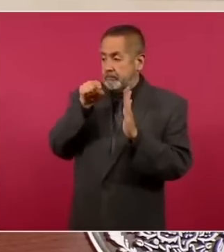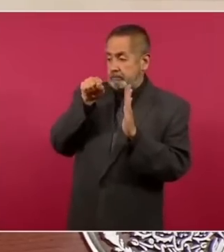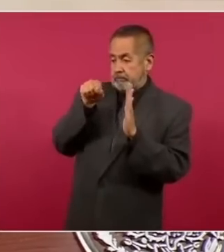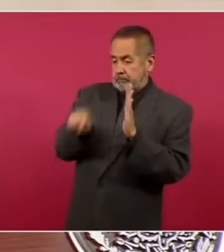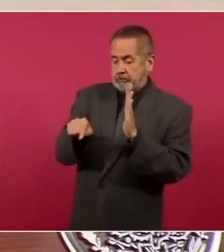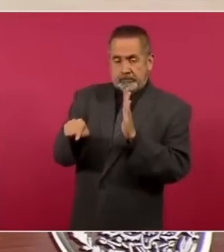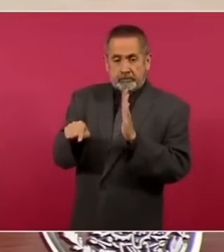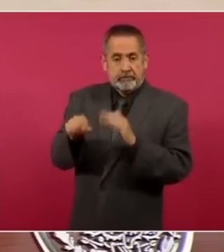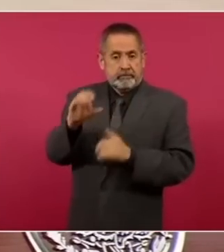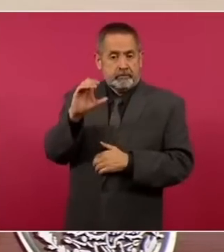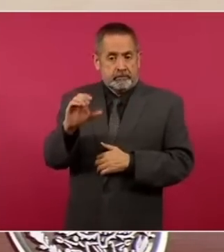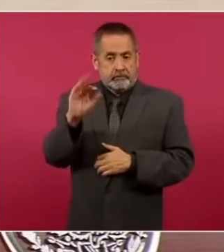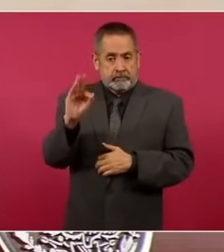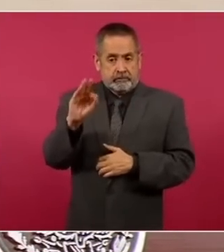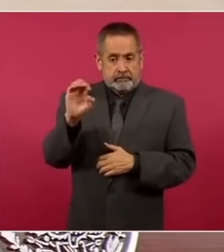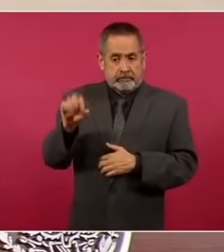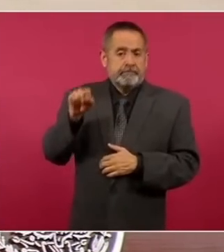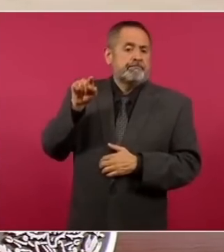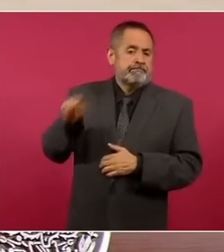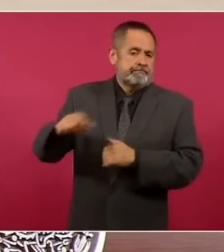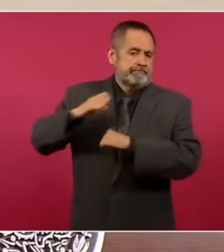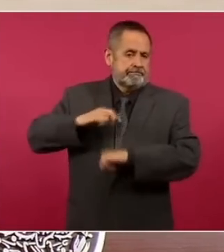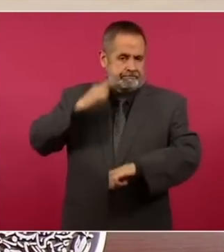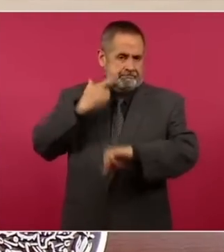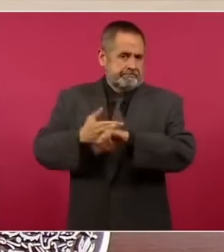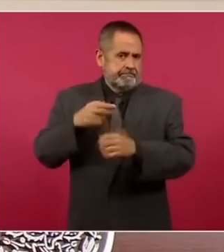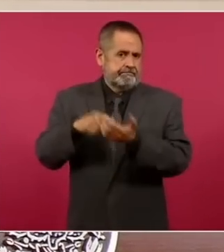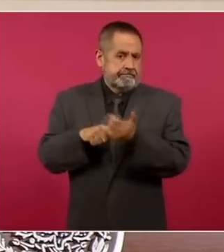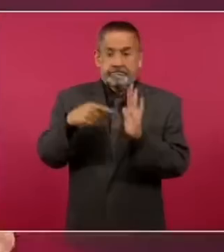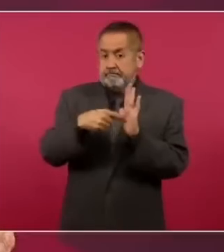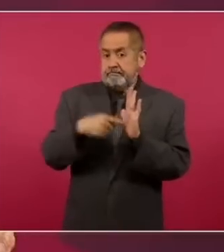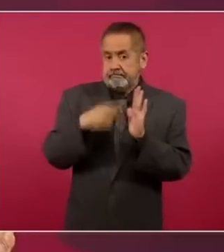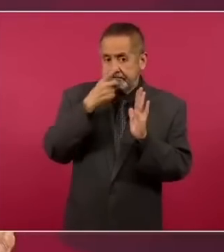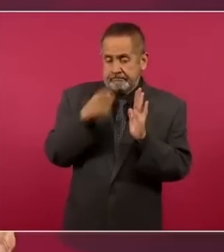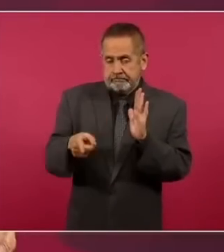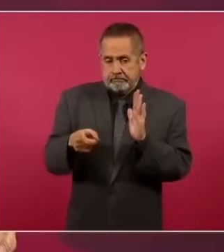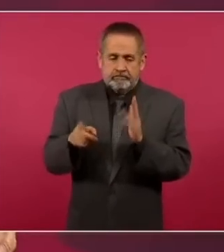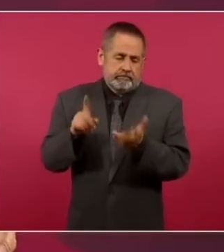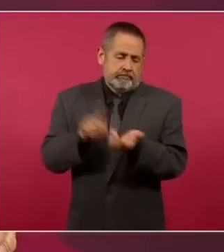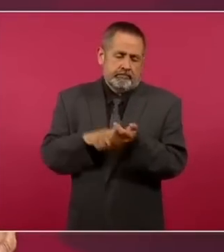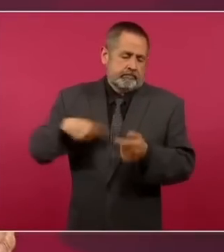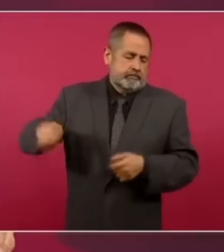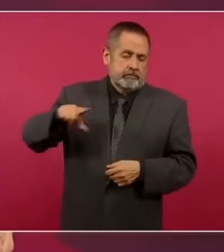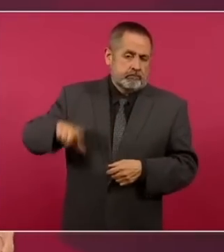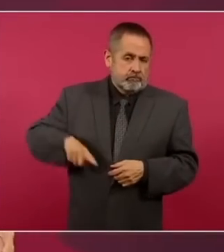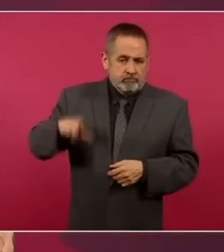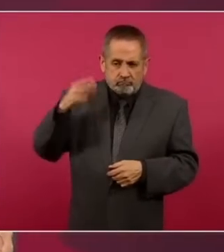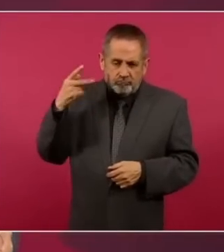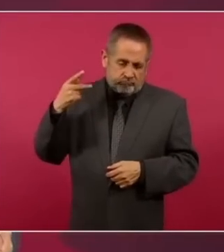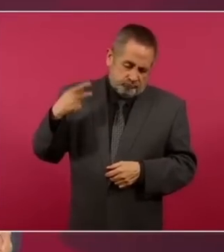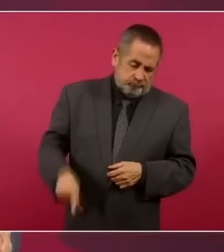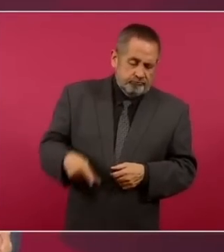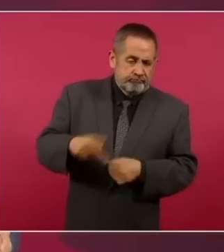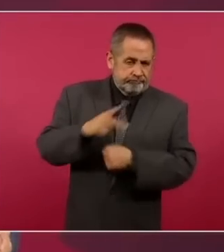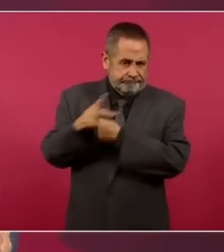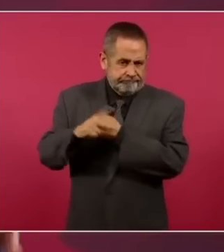solo la Comisión Federal de Electricidad, el Estado, la Nación,